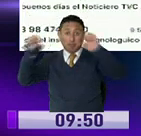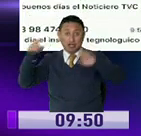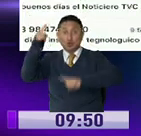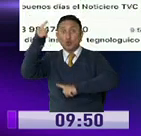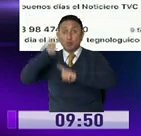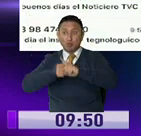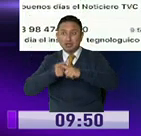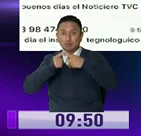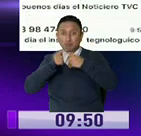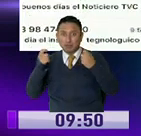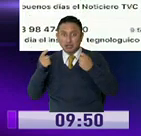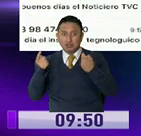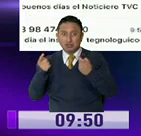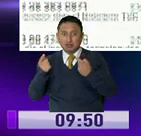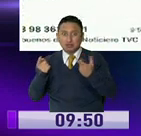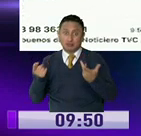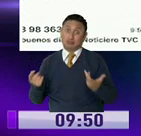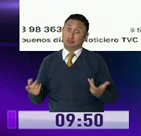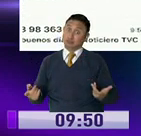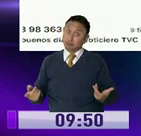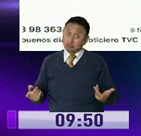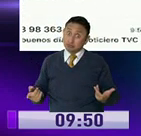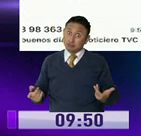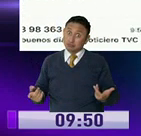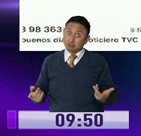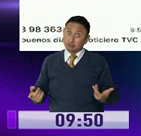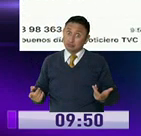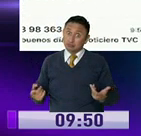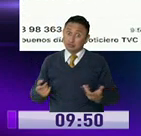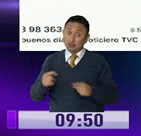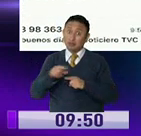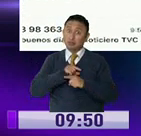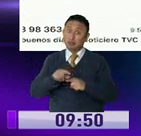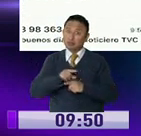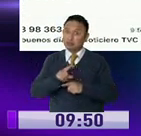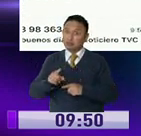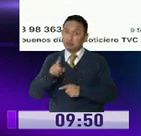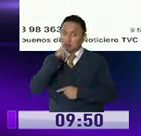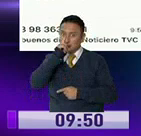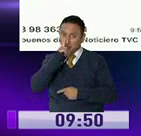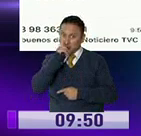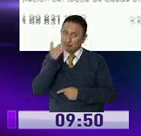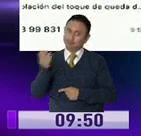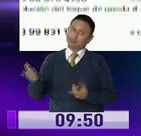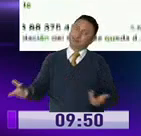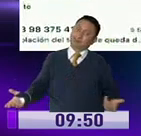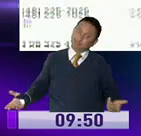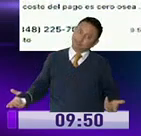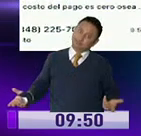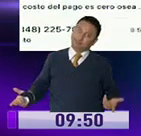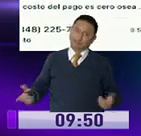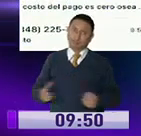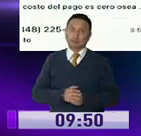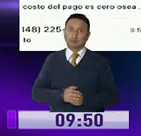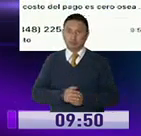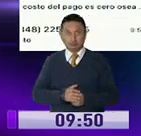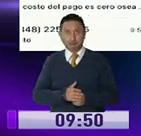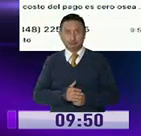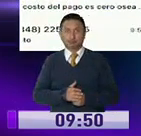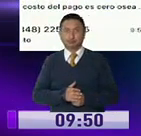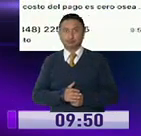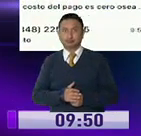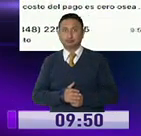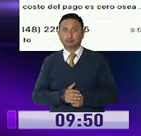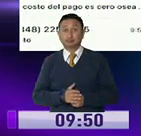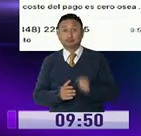el mes de marzo... Y por eso no se le va a dar el crédito al empleado, o sea, sí, o sea, hay que ir midiendo, Hay que ir